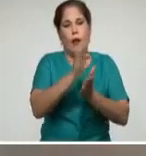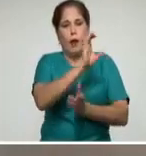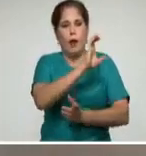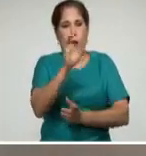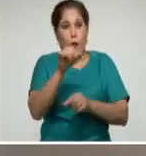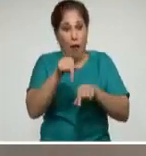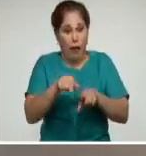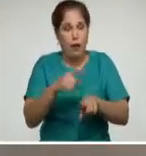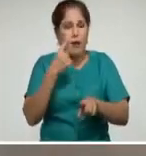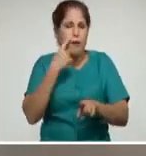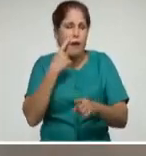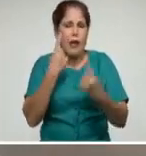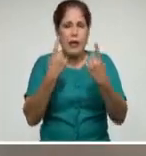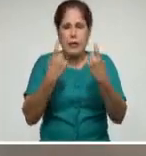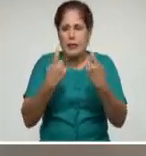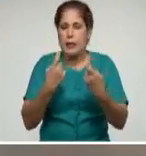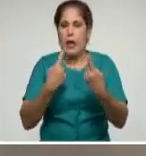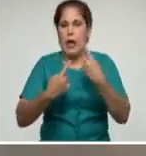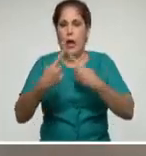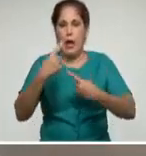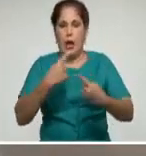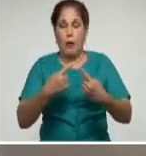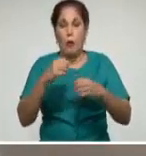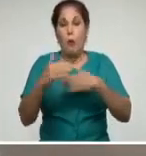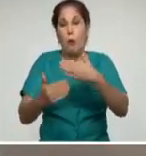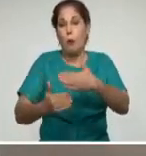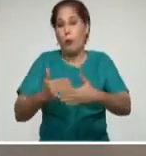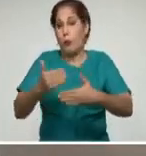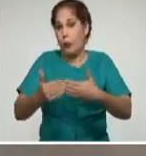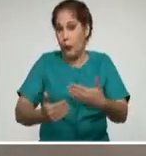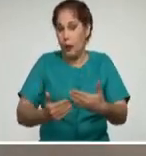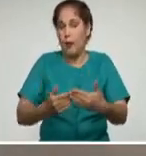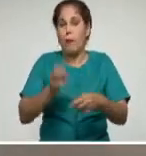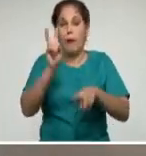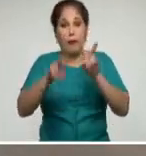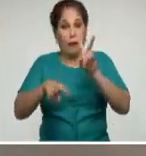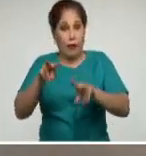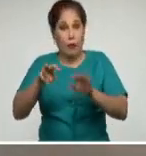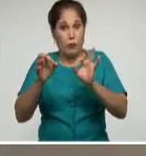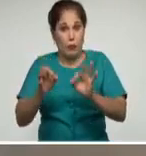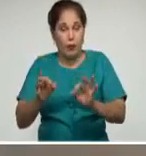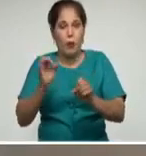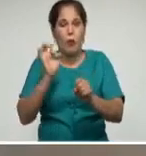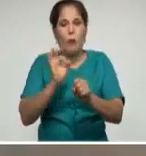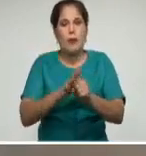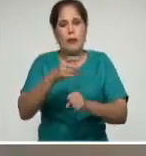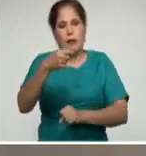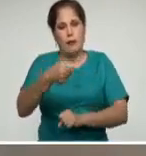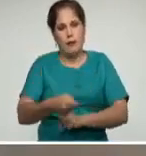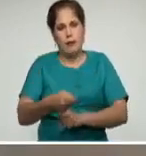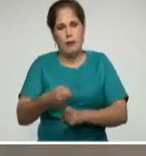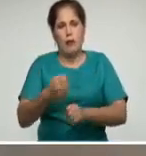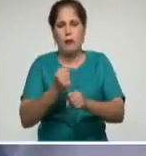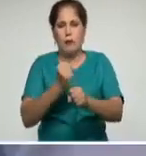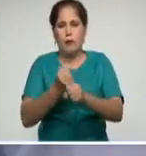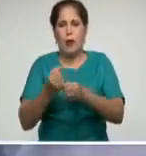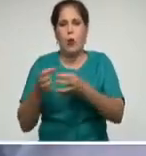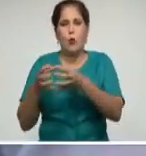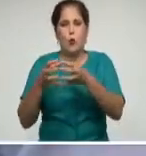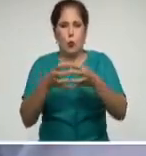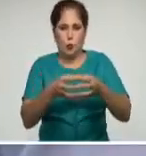a partir de allí los centros levantan las problemáticas también a partir de su diagnóstico y entonces se comienza a decidir acciones y a trabajar de manera